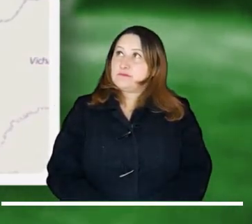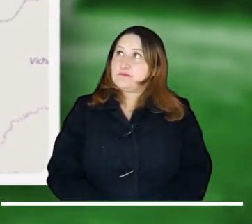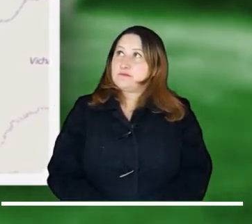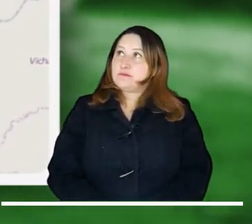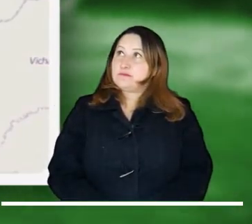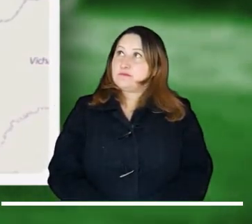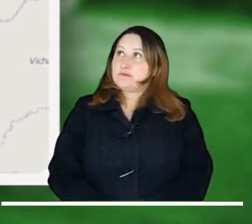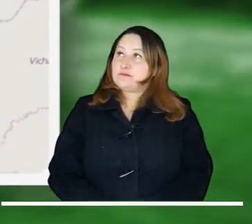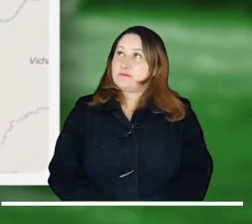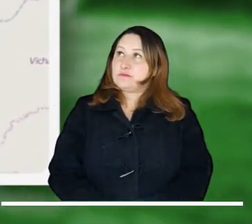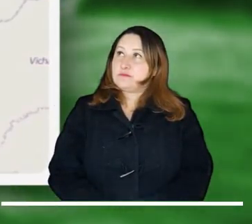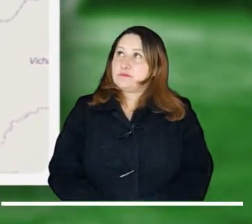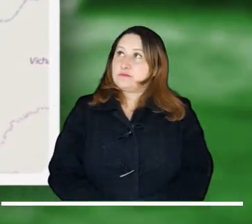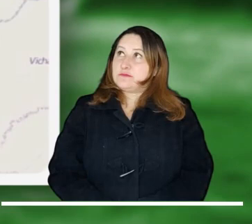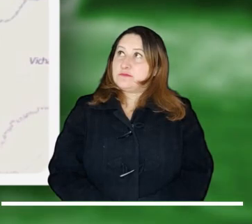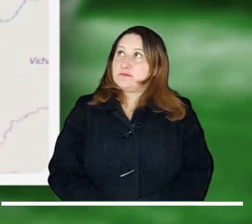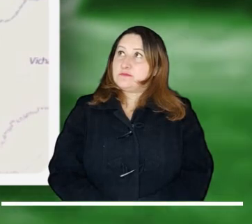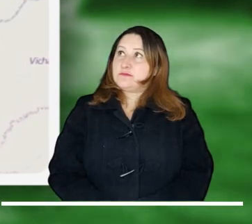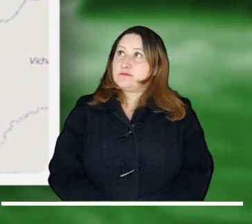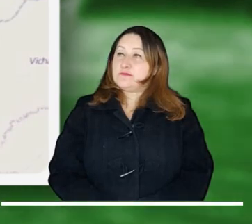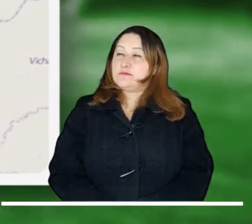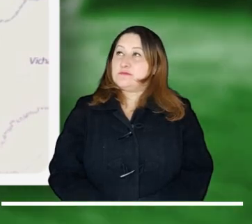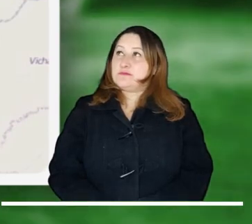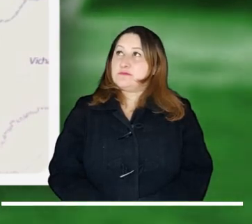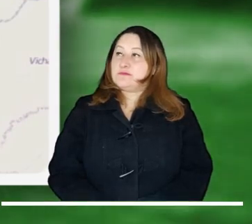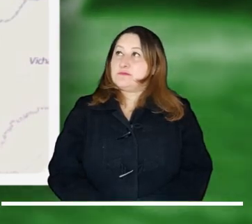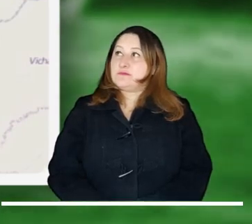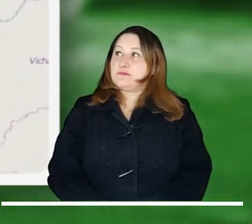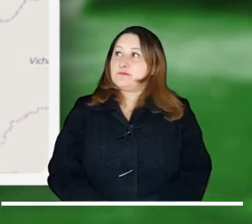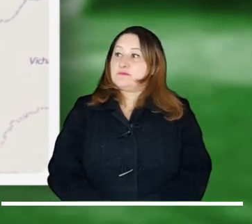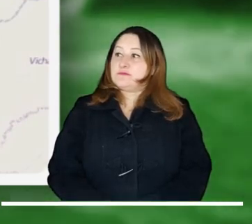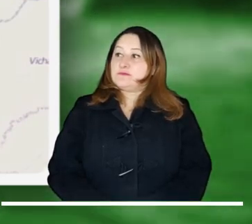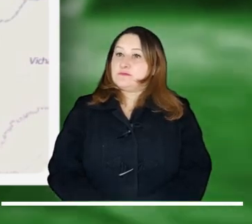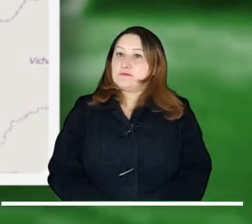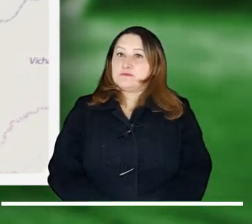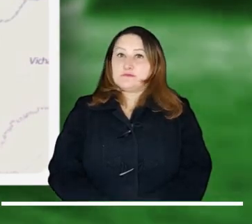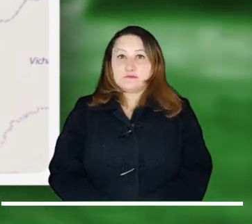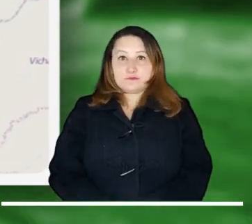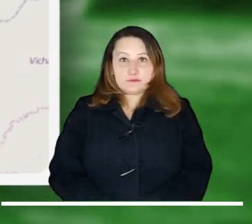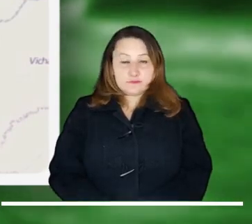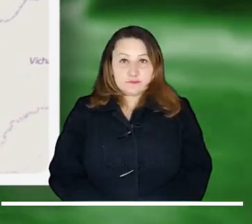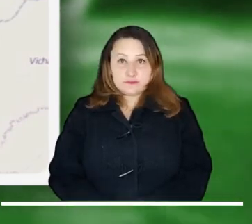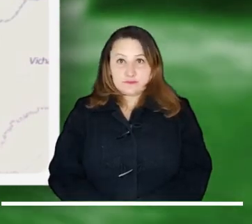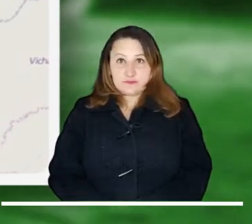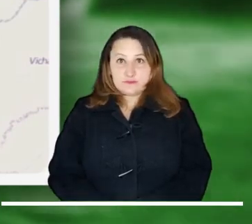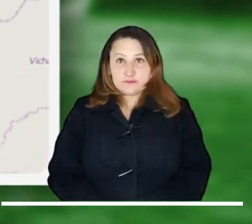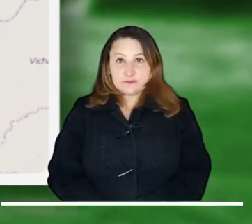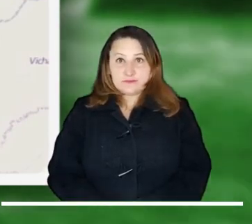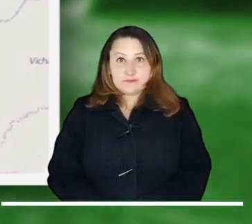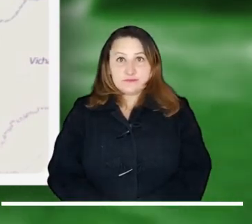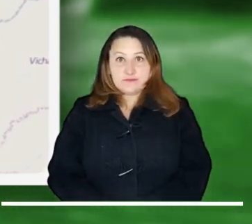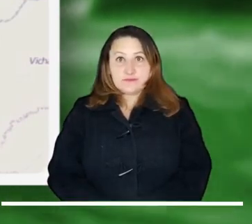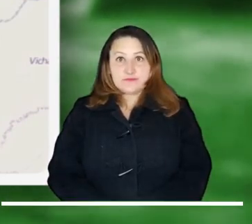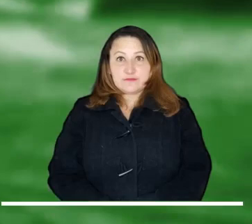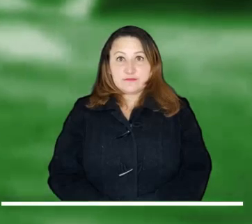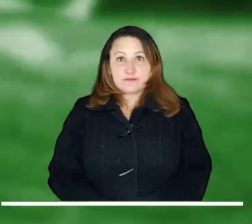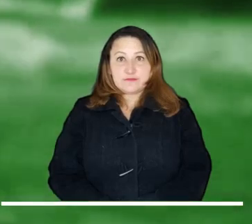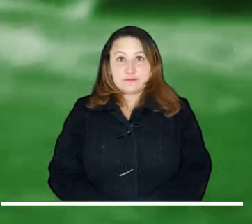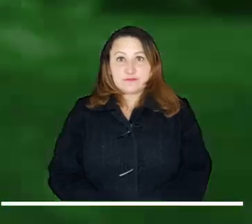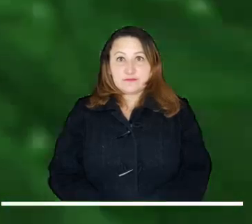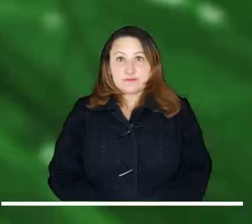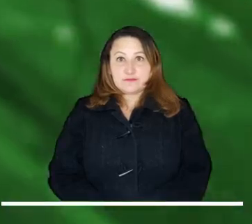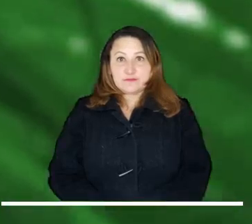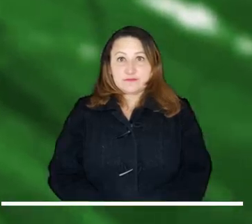cuenca alta del río Upía, lo que causó pérdida de la banca vial entre el casco urbano de Estaban a Larga y el municipio de